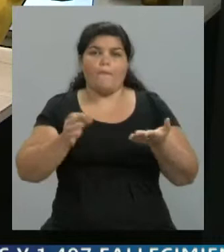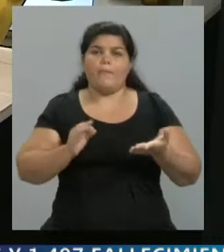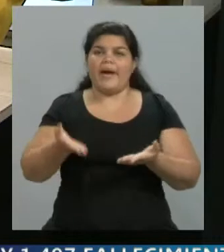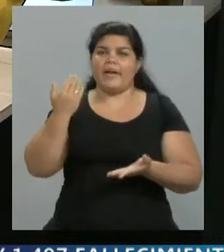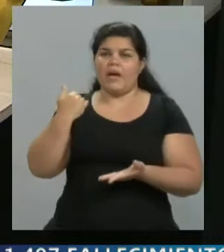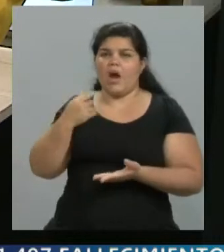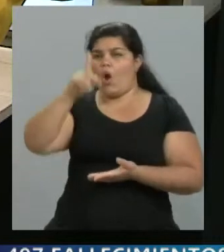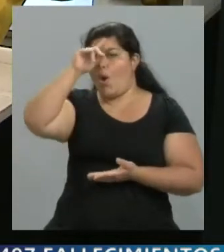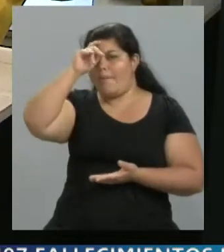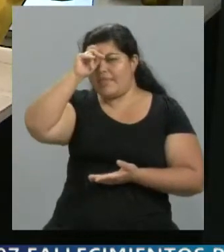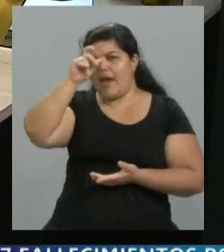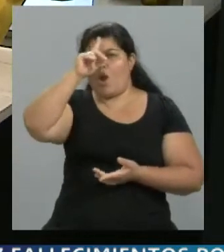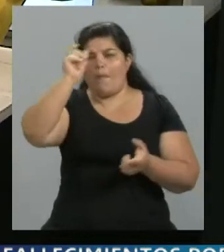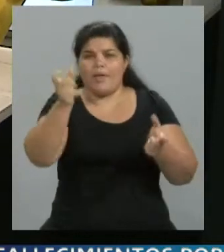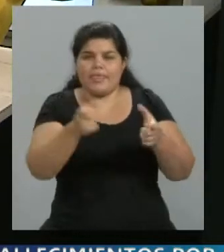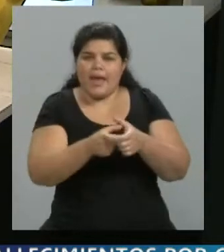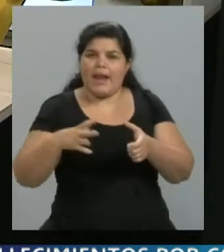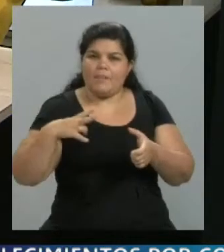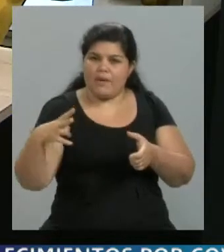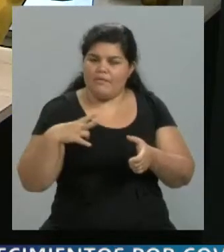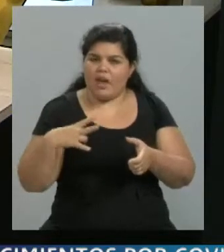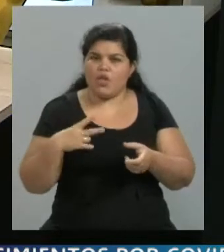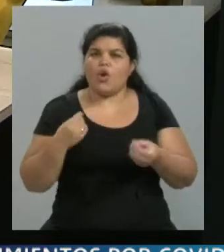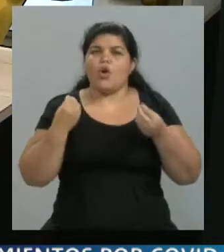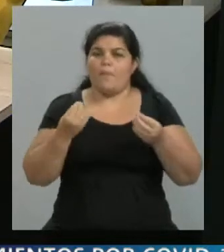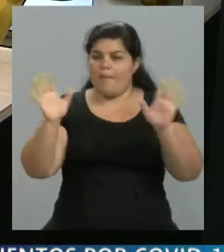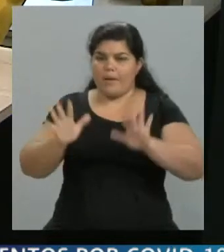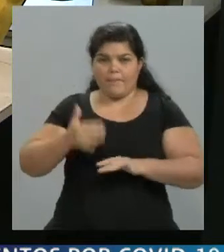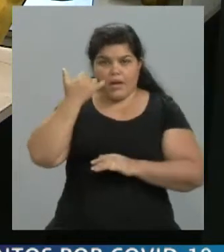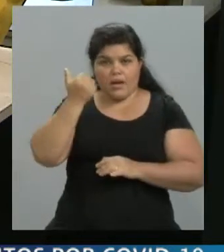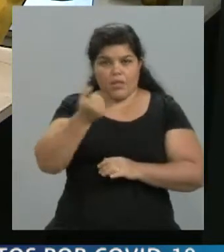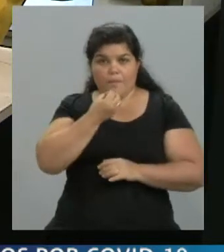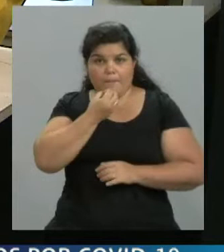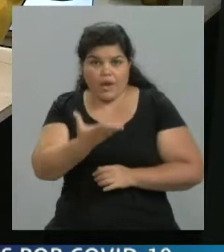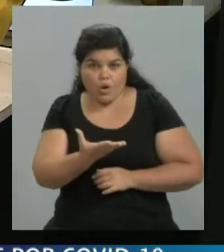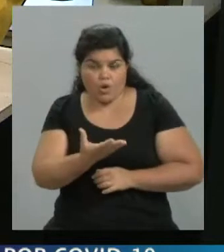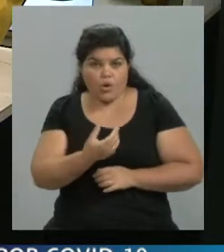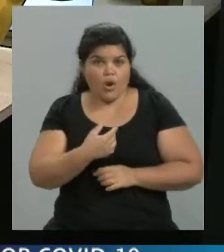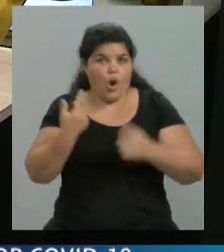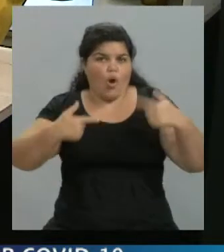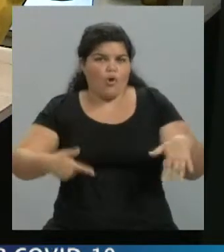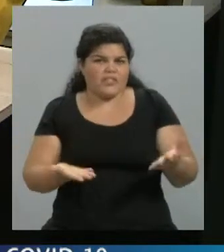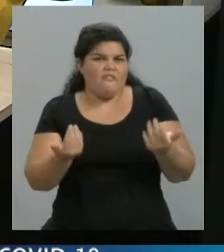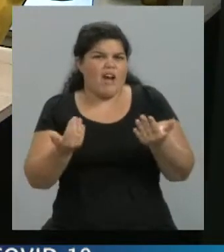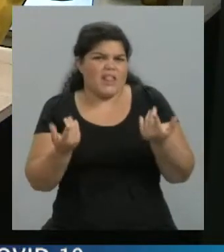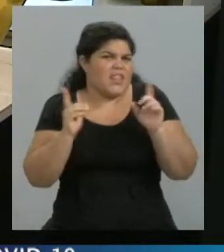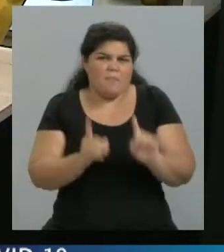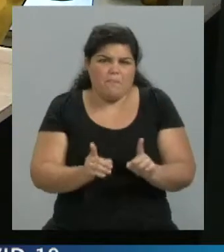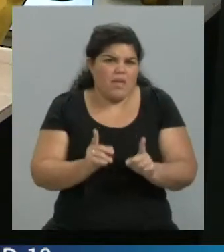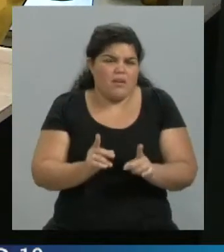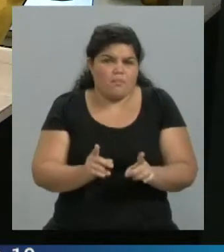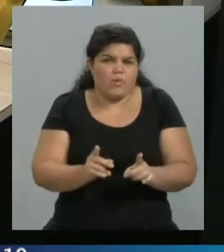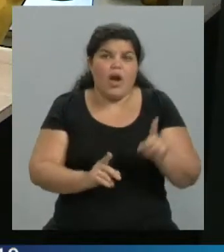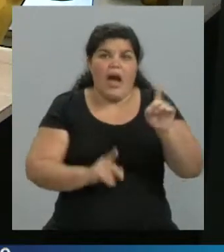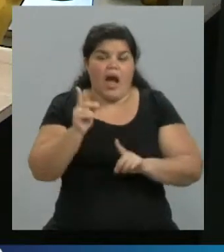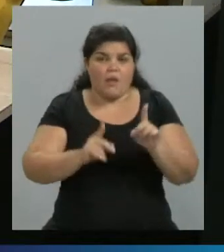hospitales, clínicas, ¿están mejor preparados? ¿Hay recursos por esa duda que uno tiene existencial que podría venir mucho